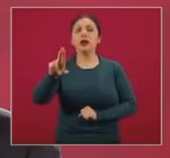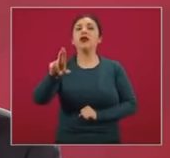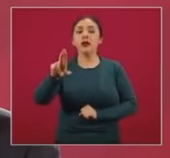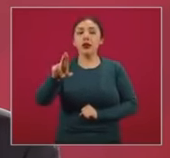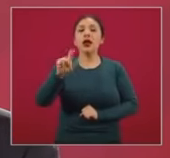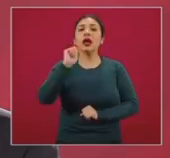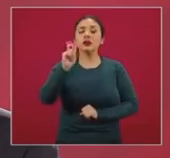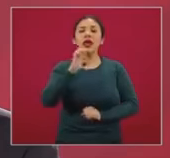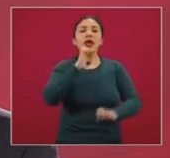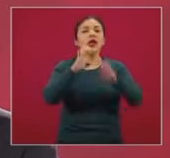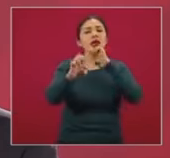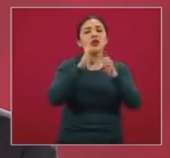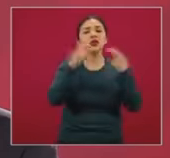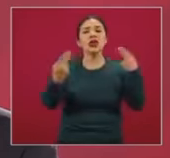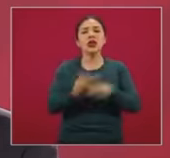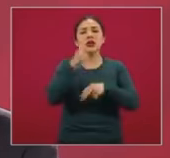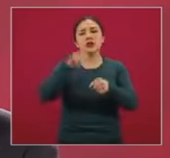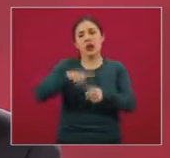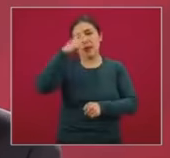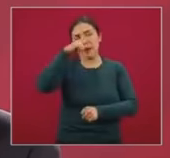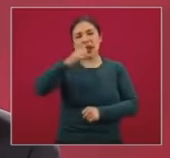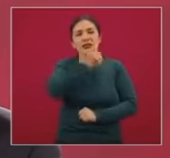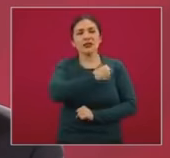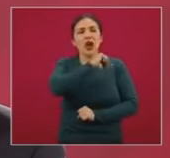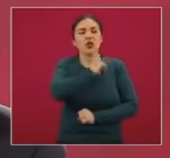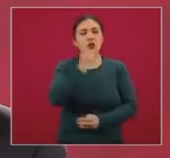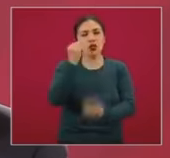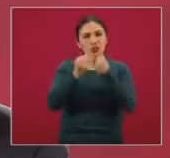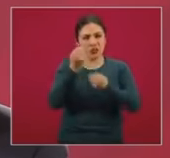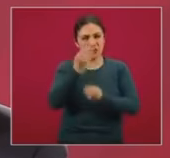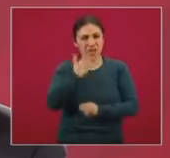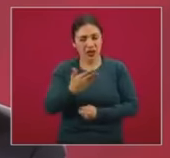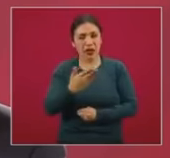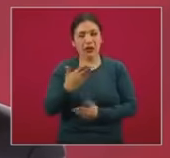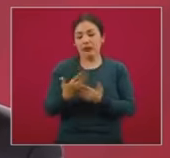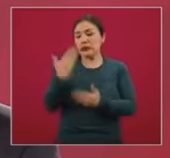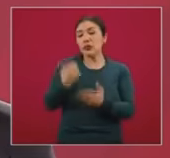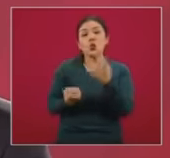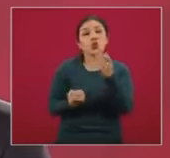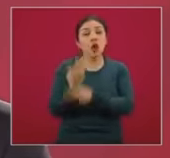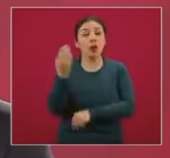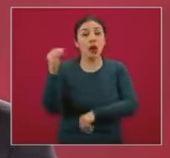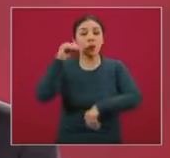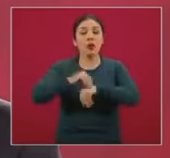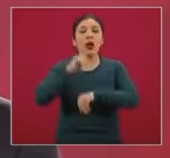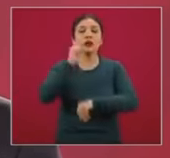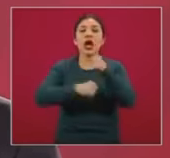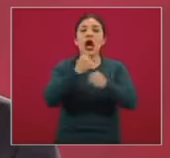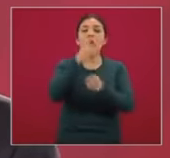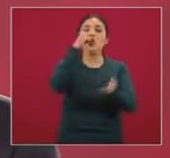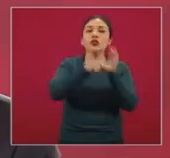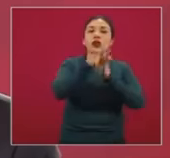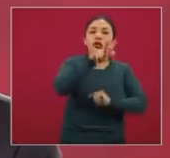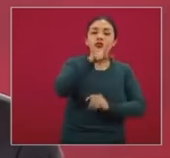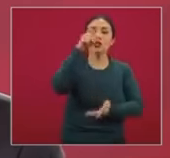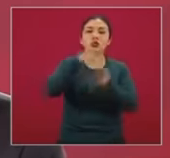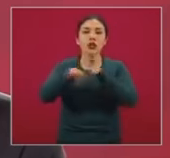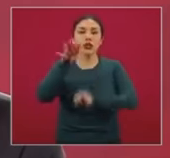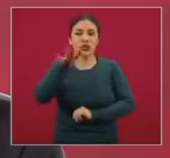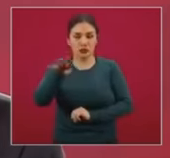la Encuesta Nacional de Salud y Nutrición, en su versión más reciente, que es la dos mil dieciocho, dos mil diecinueve.